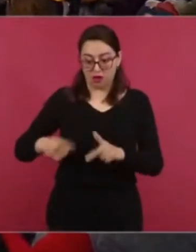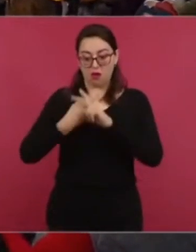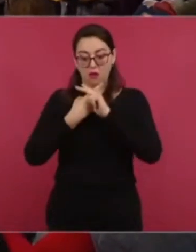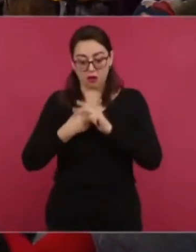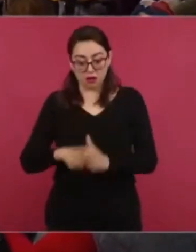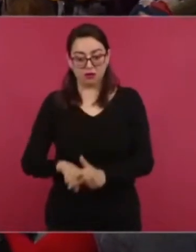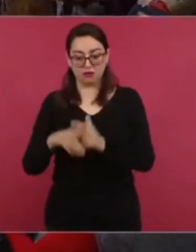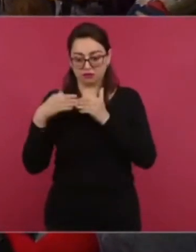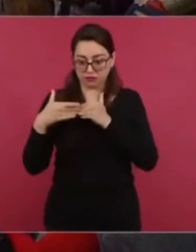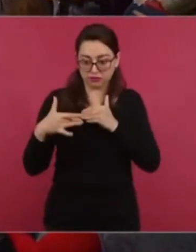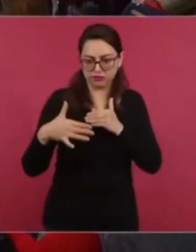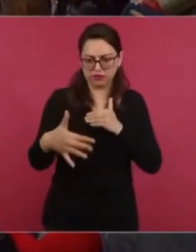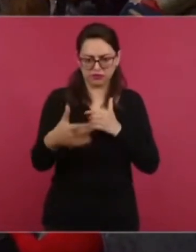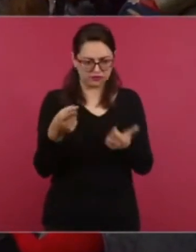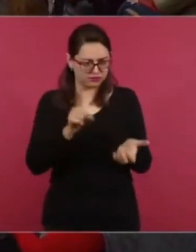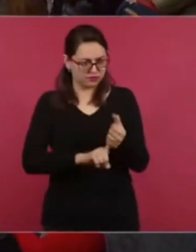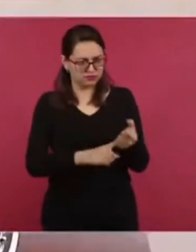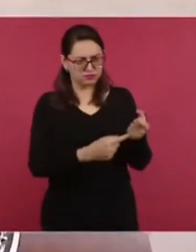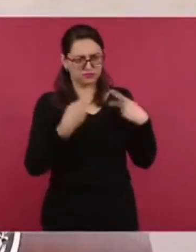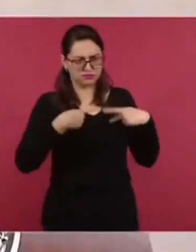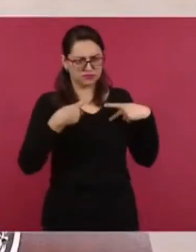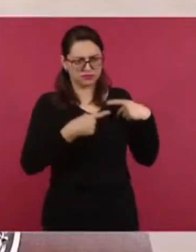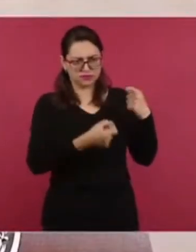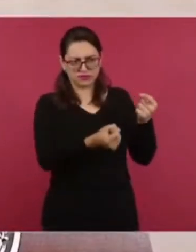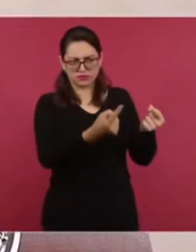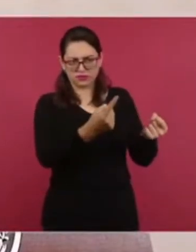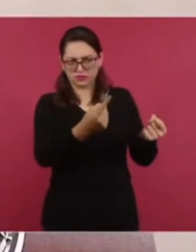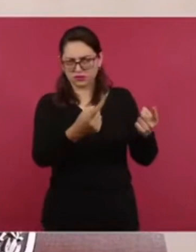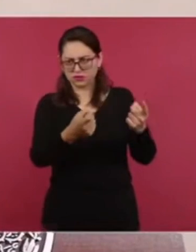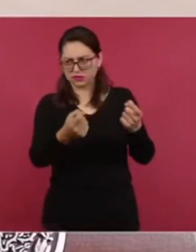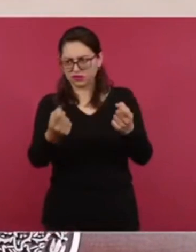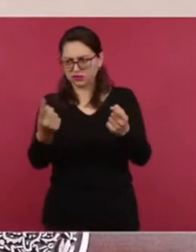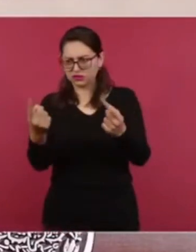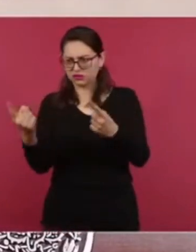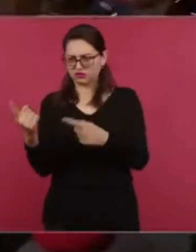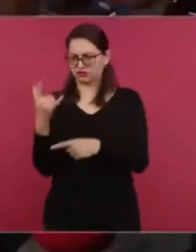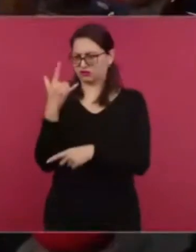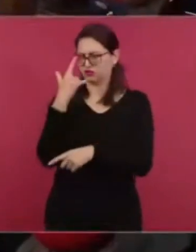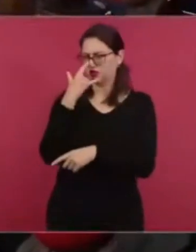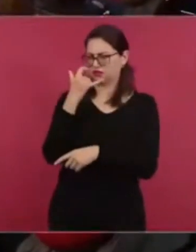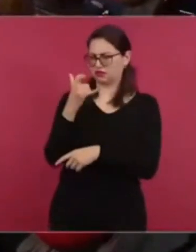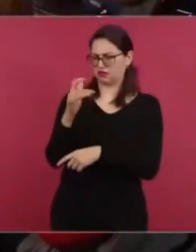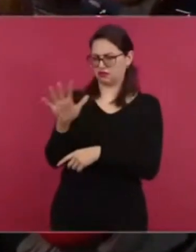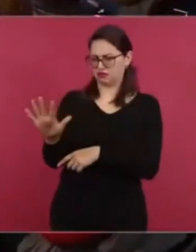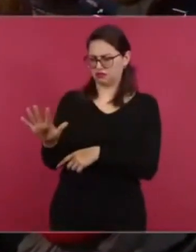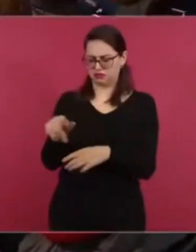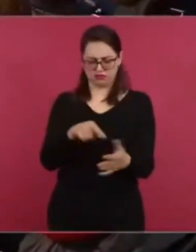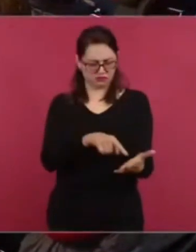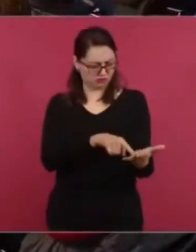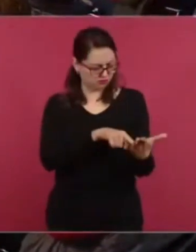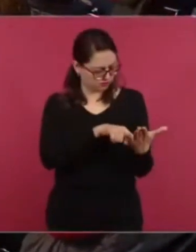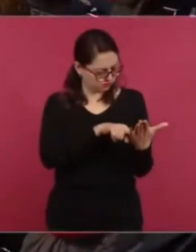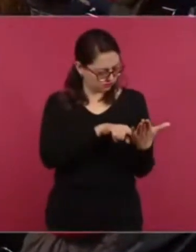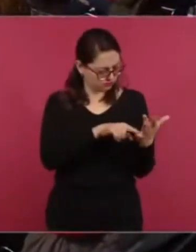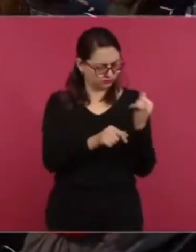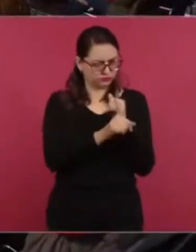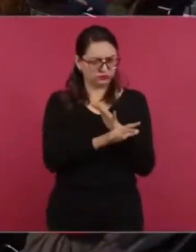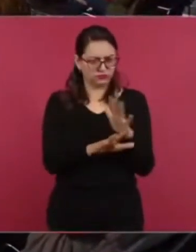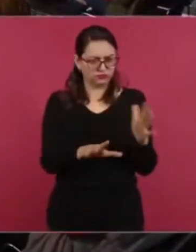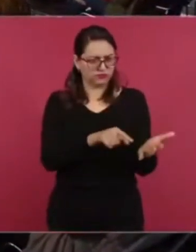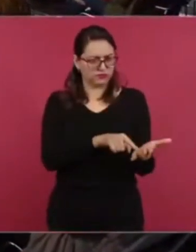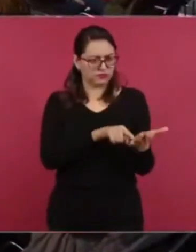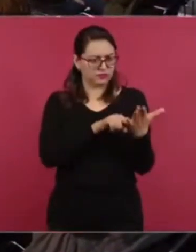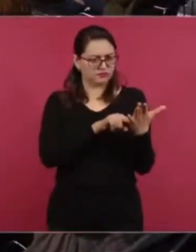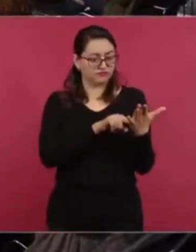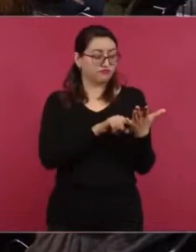Me doy cuenta, porque a partir de este informe, a ver